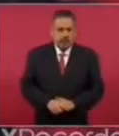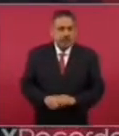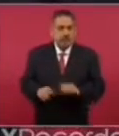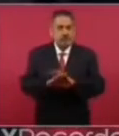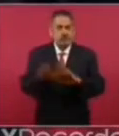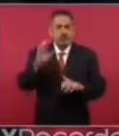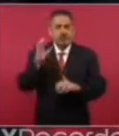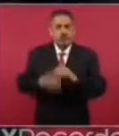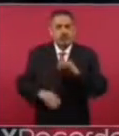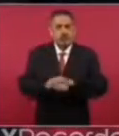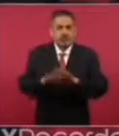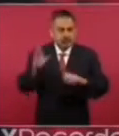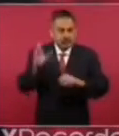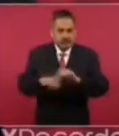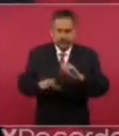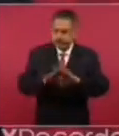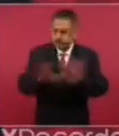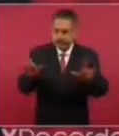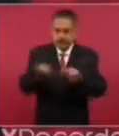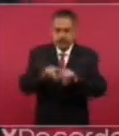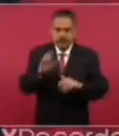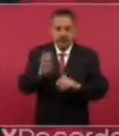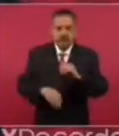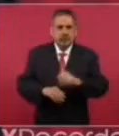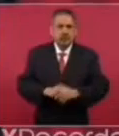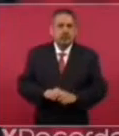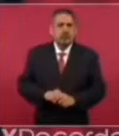ya, acabó. Se acabó. Este,